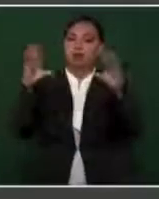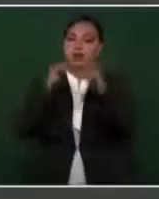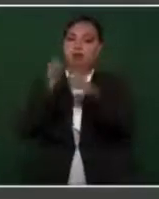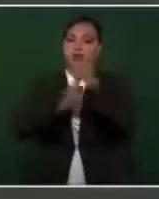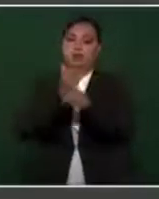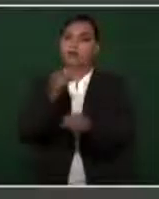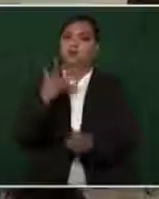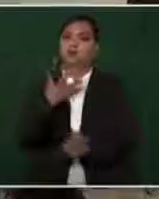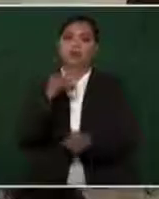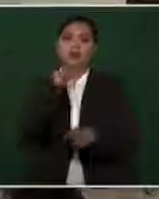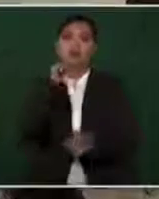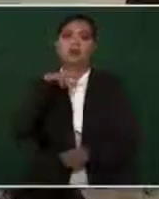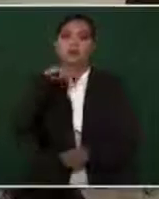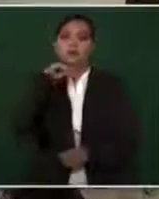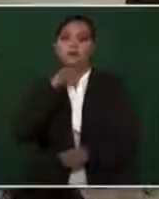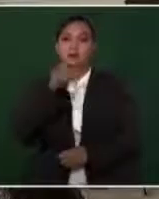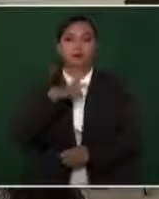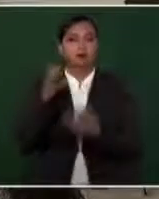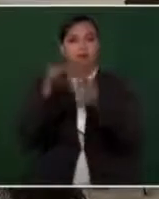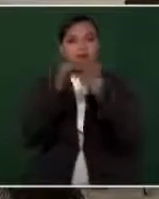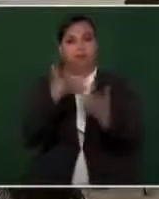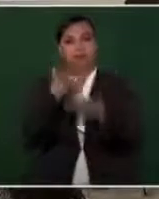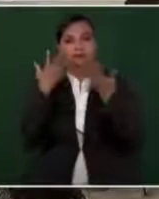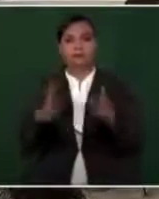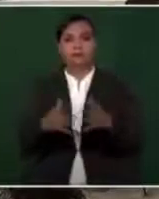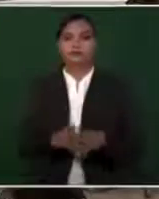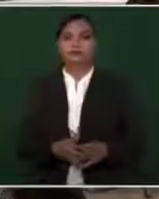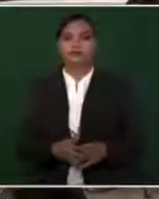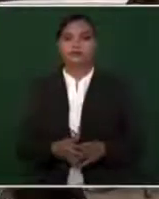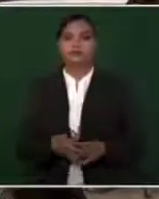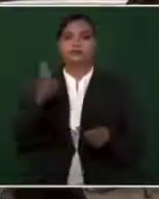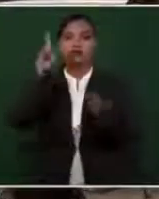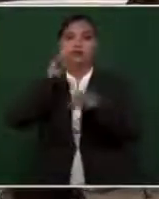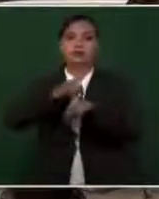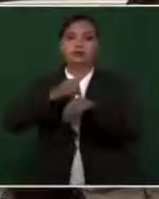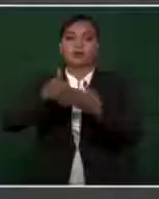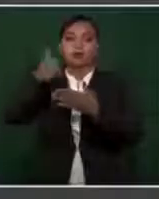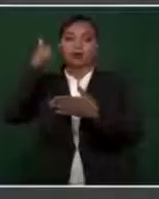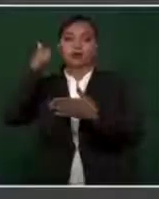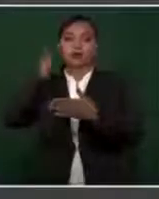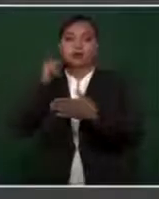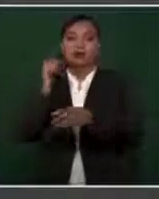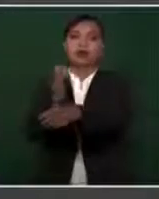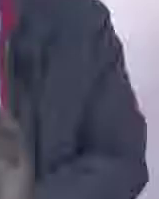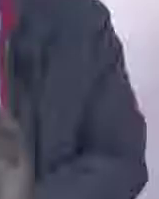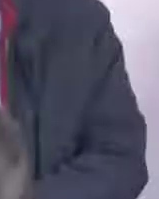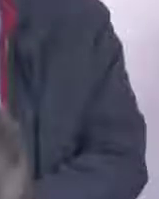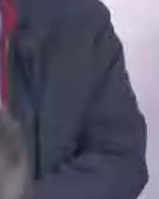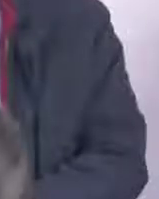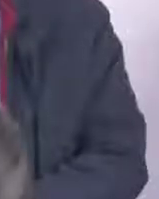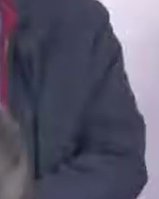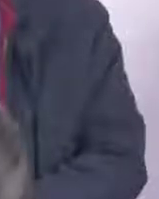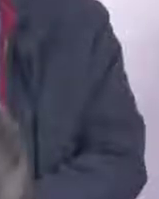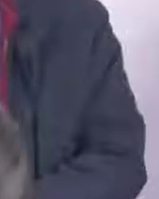preocupación. Eso ya es un compromiso. Ayer me acompañó el